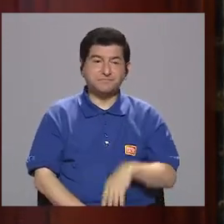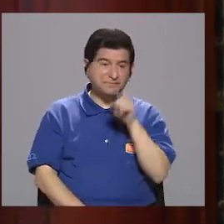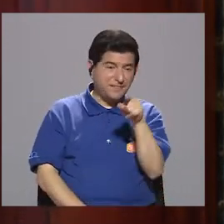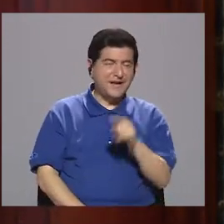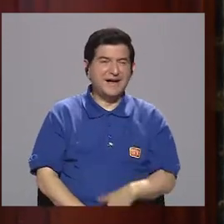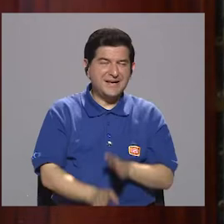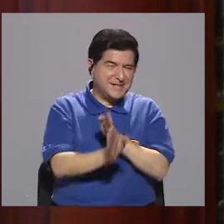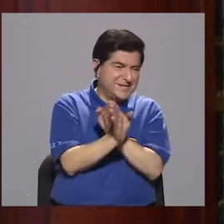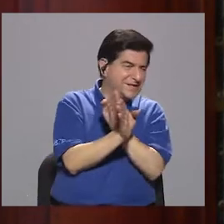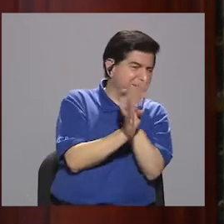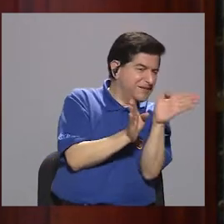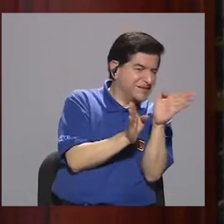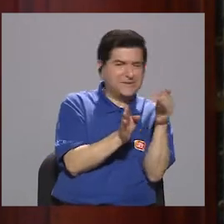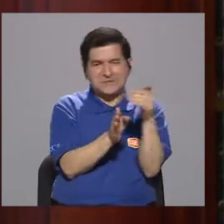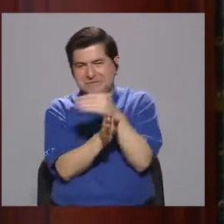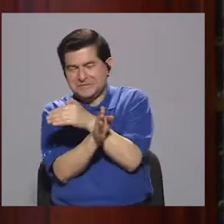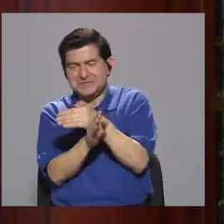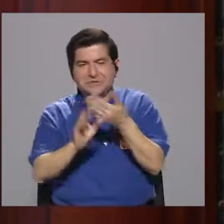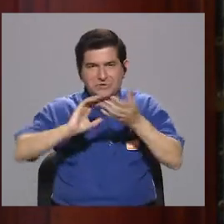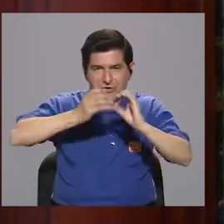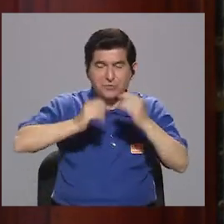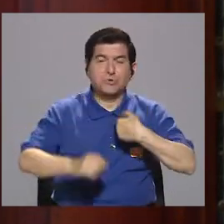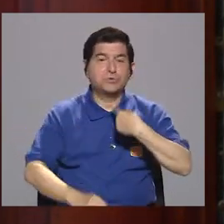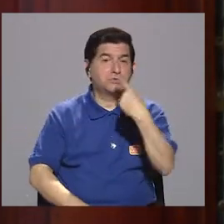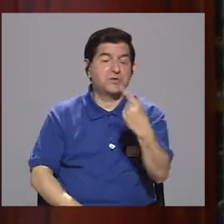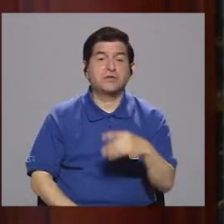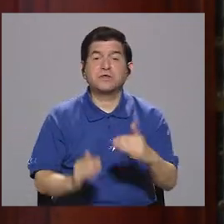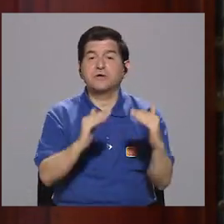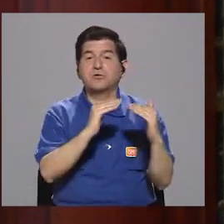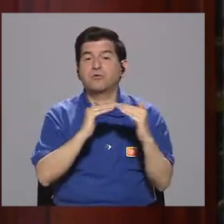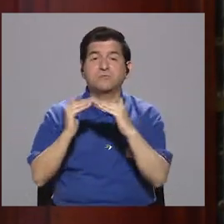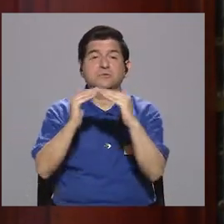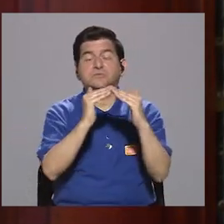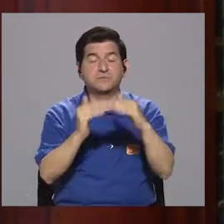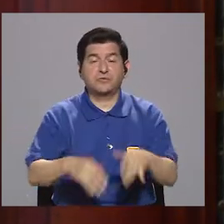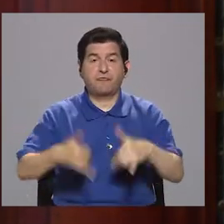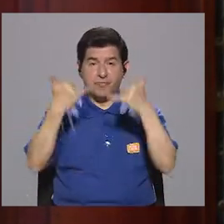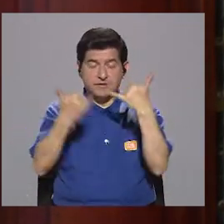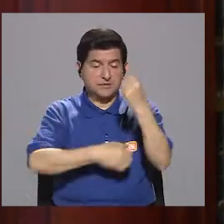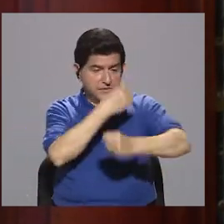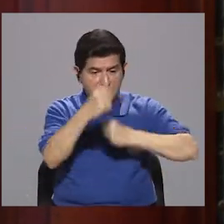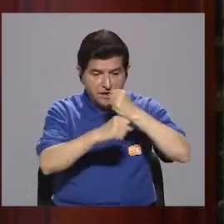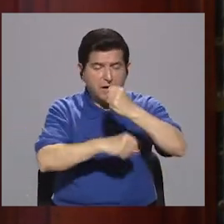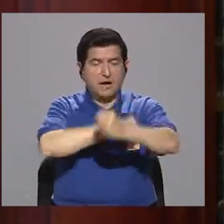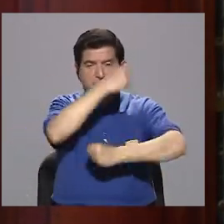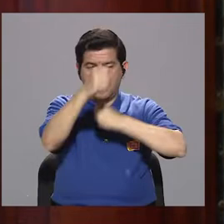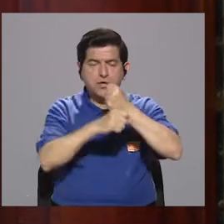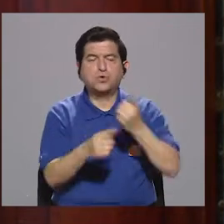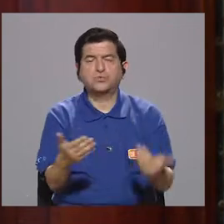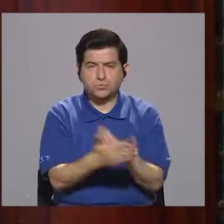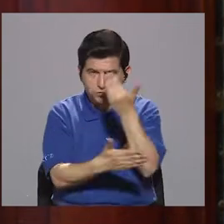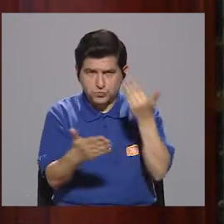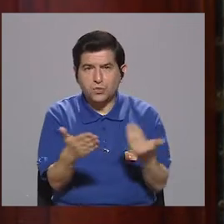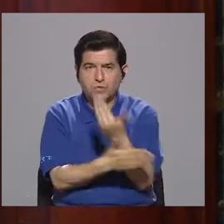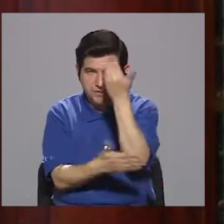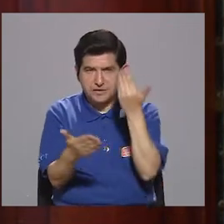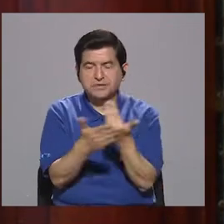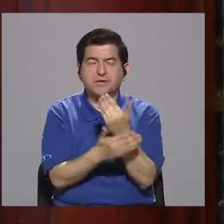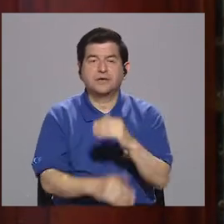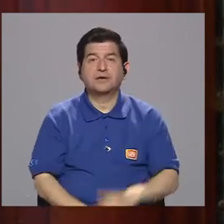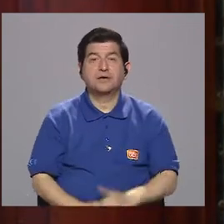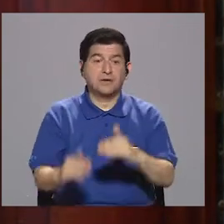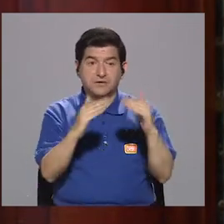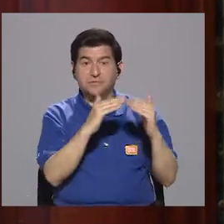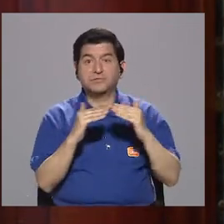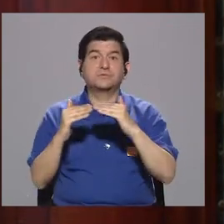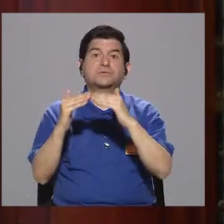hay un sedgo de muchos de esos datos. Yo lo que le digo es que esta ciudad a lo largo de estos años ha venido modernizándose. Es una